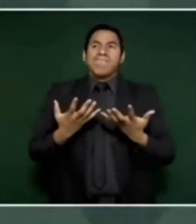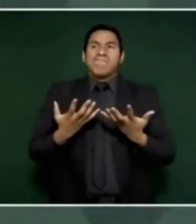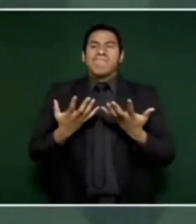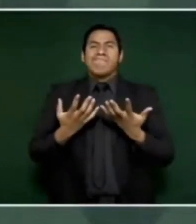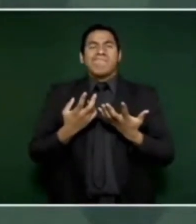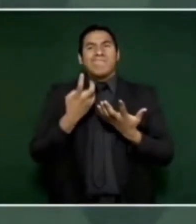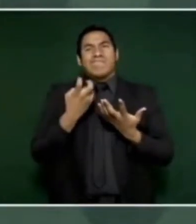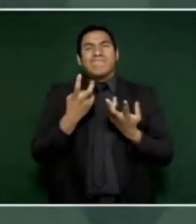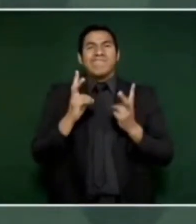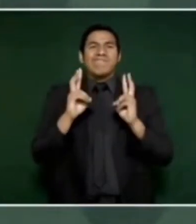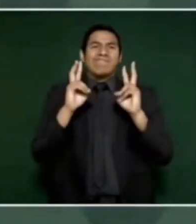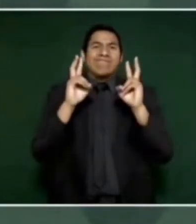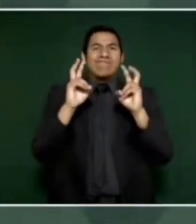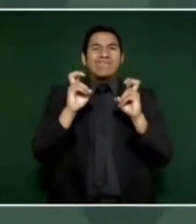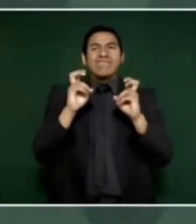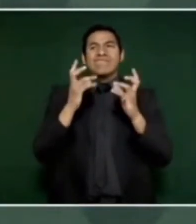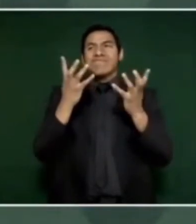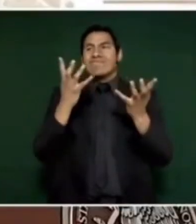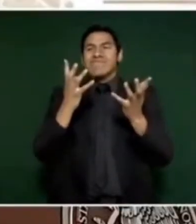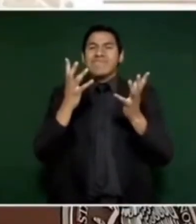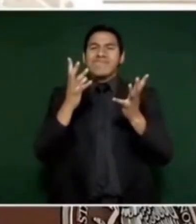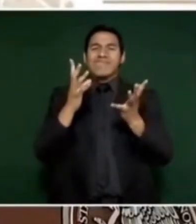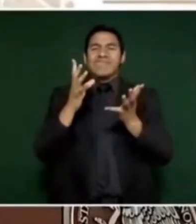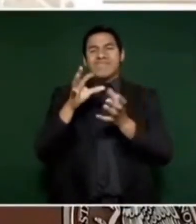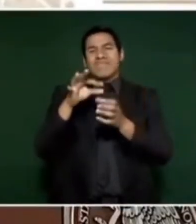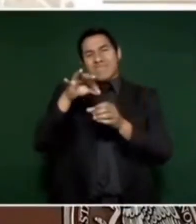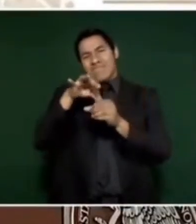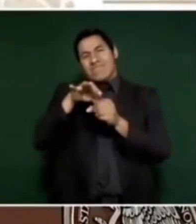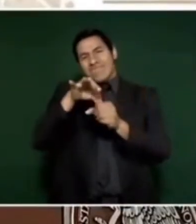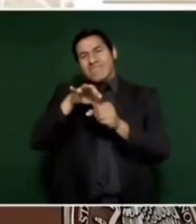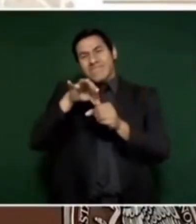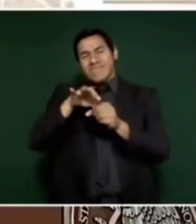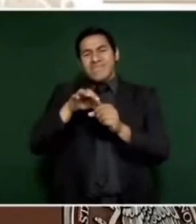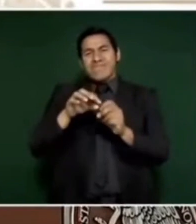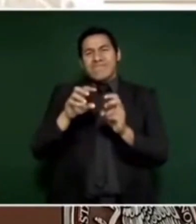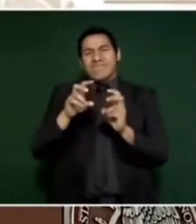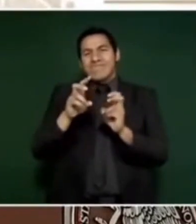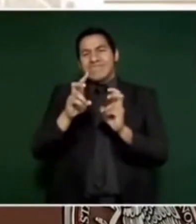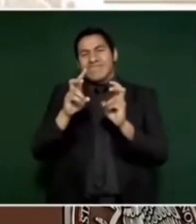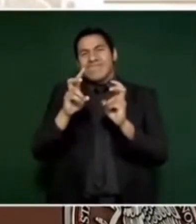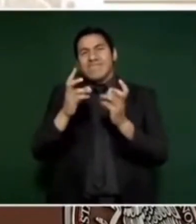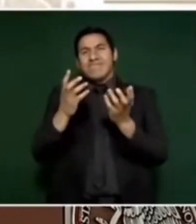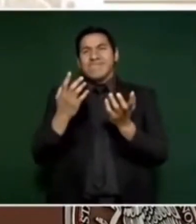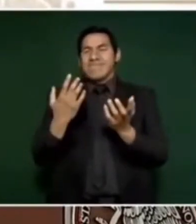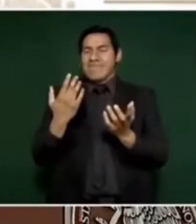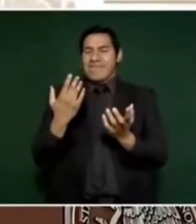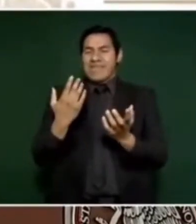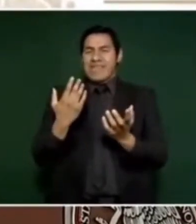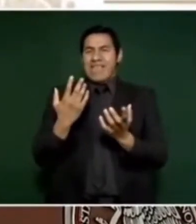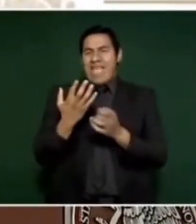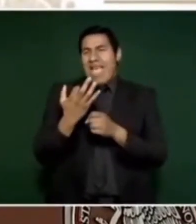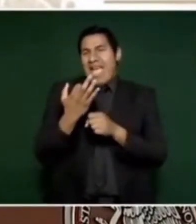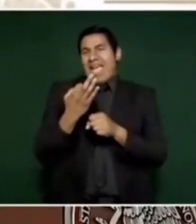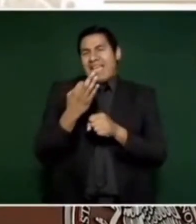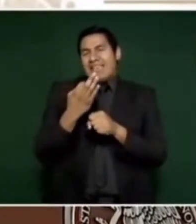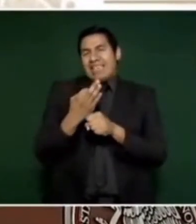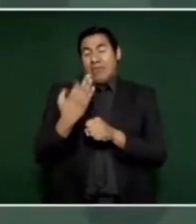electoral y como hablábamos, estamos en esa